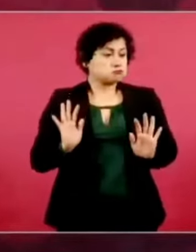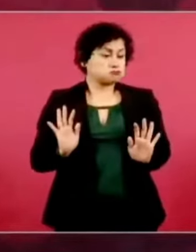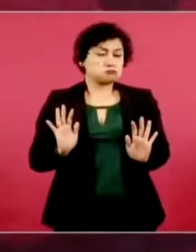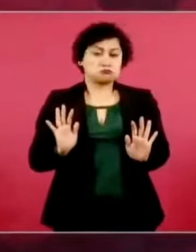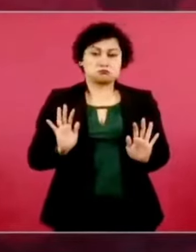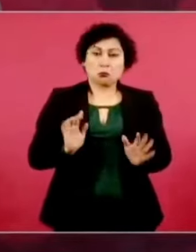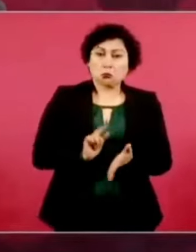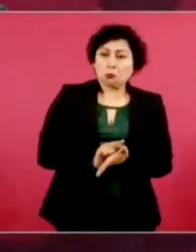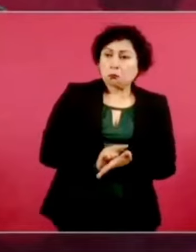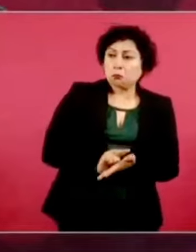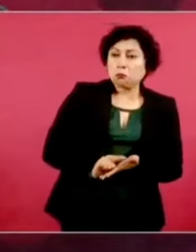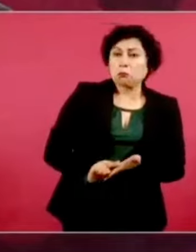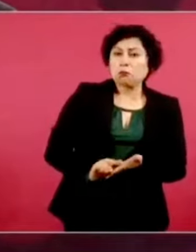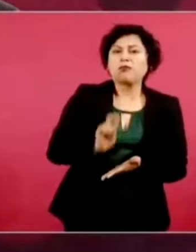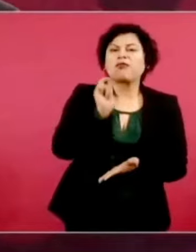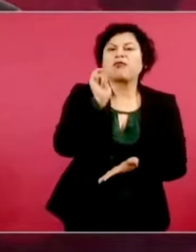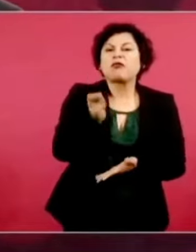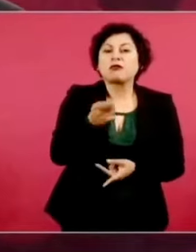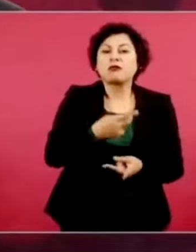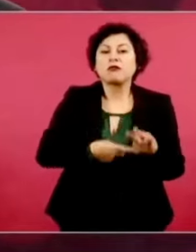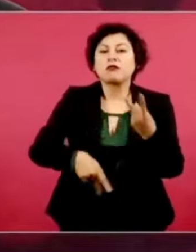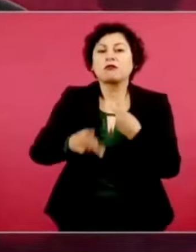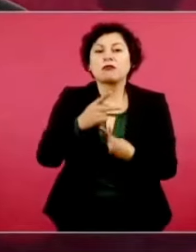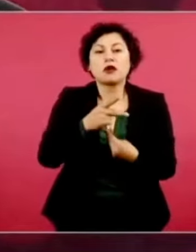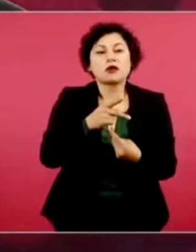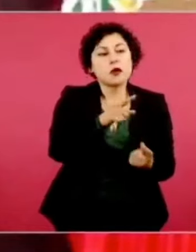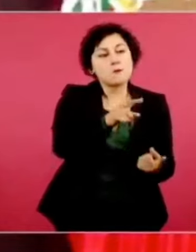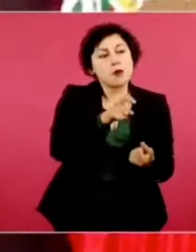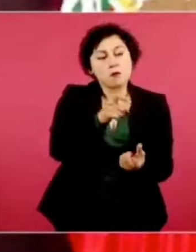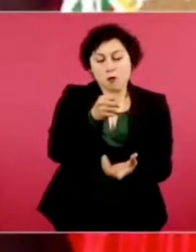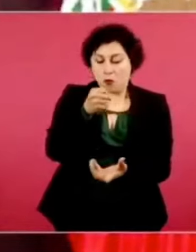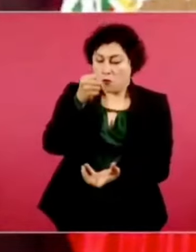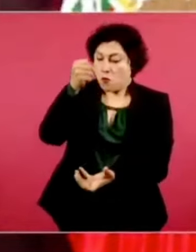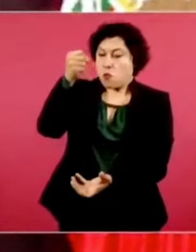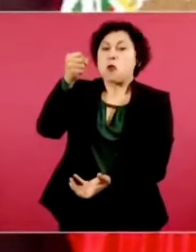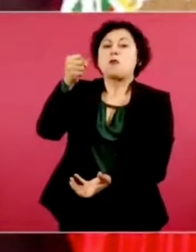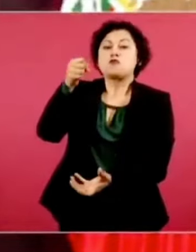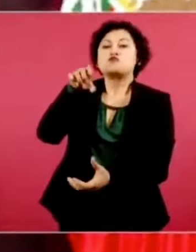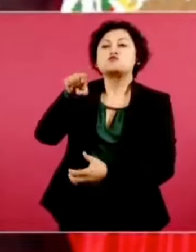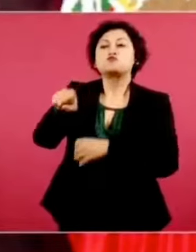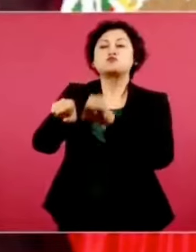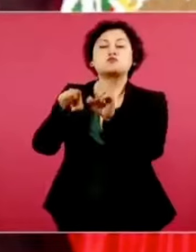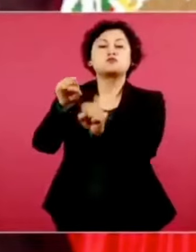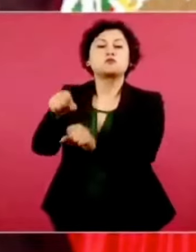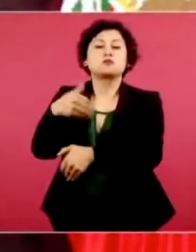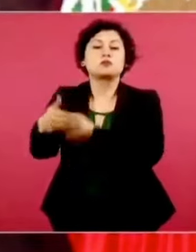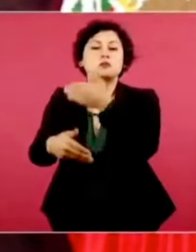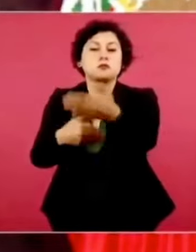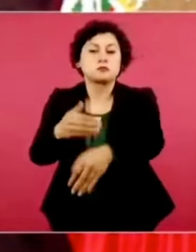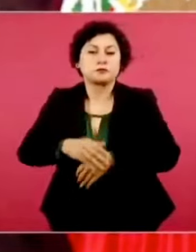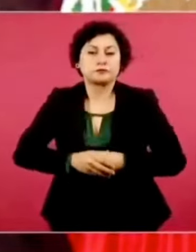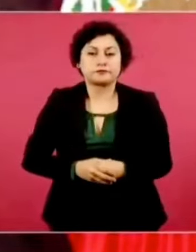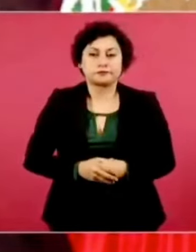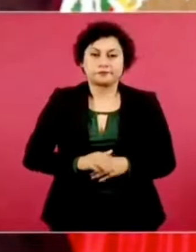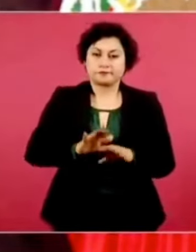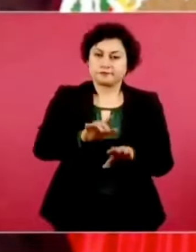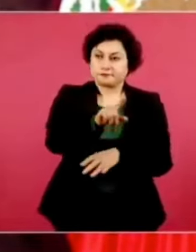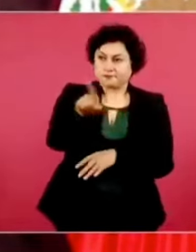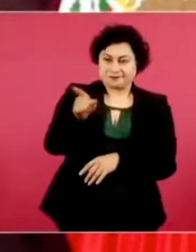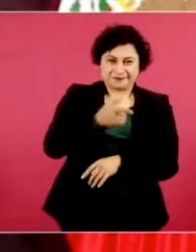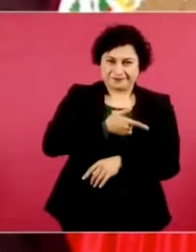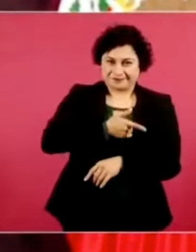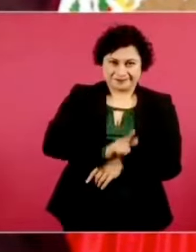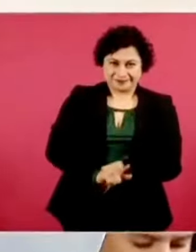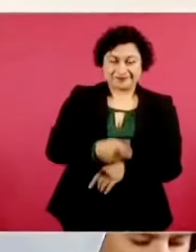les voy a dar un dato. 2.7 billones,